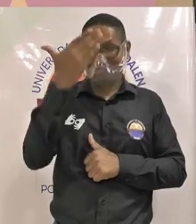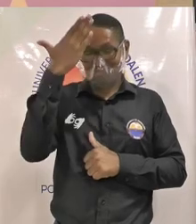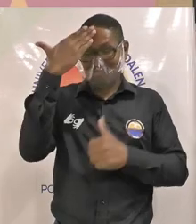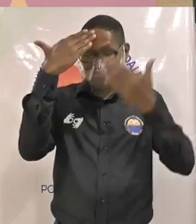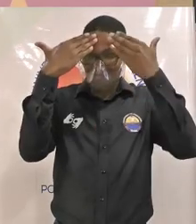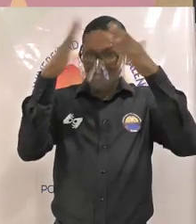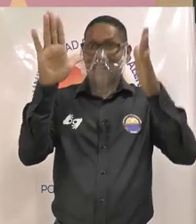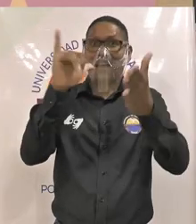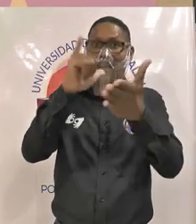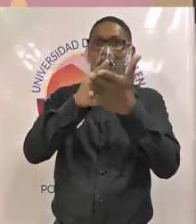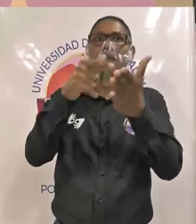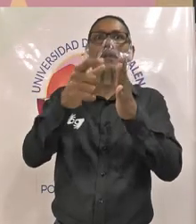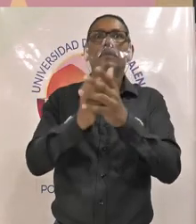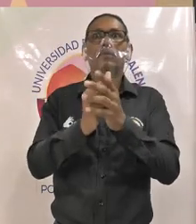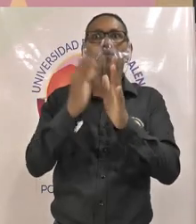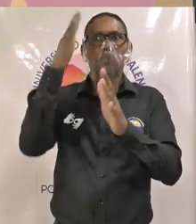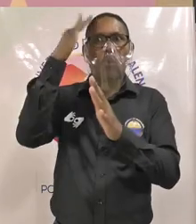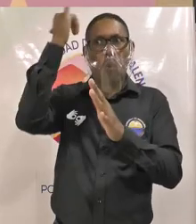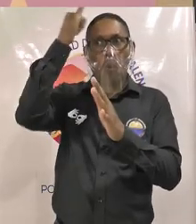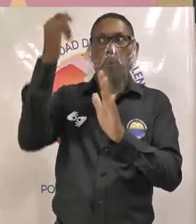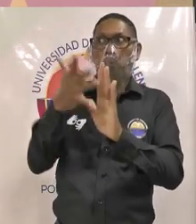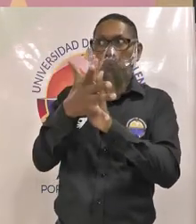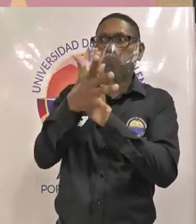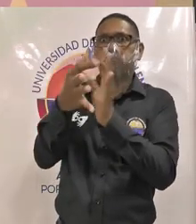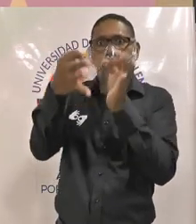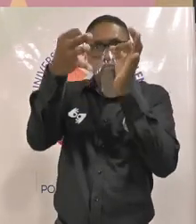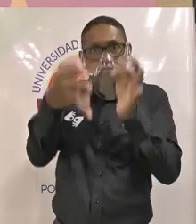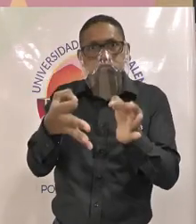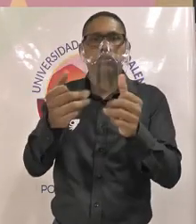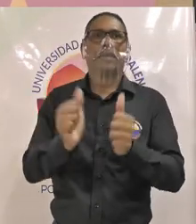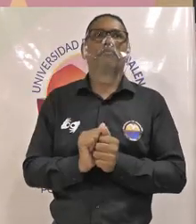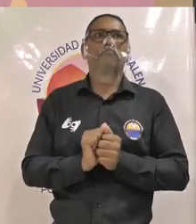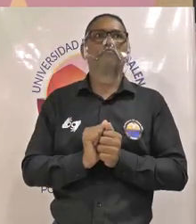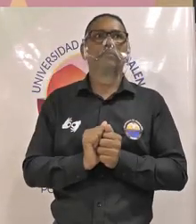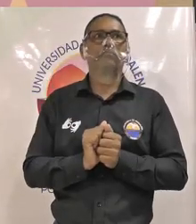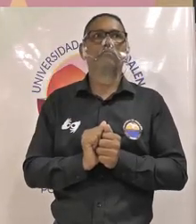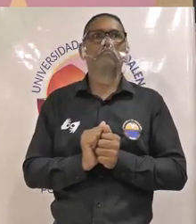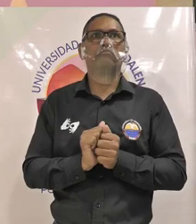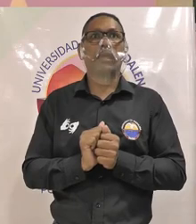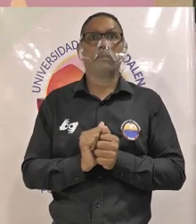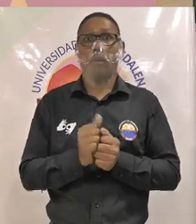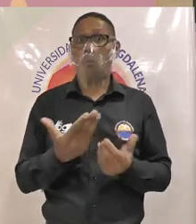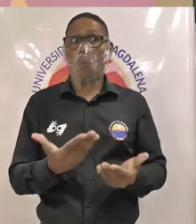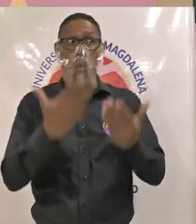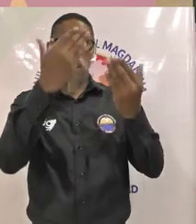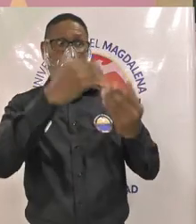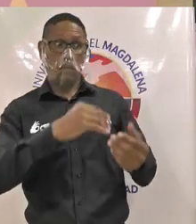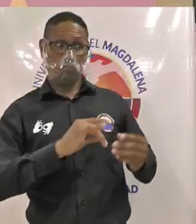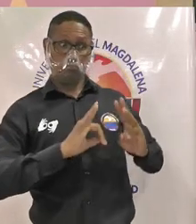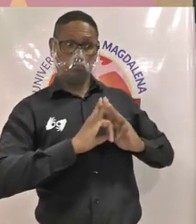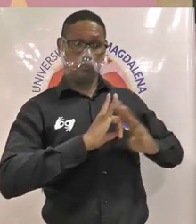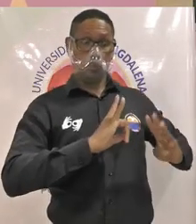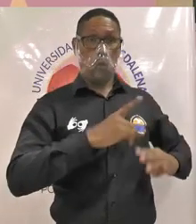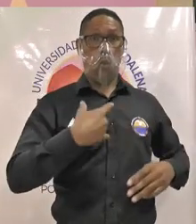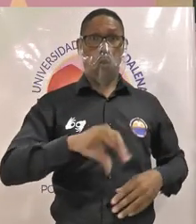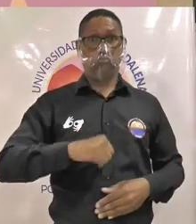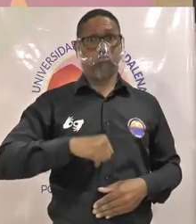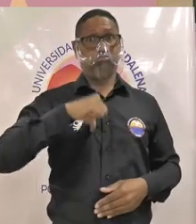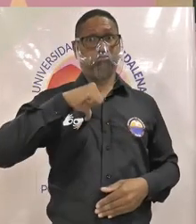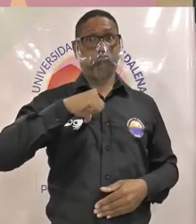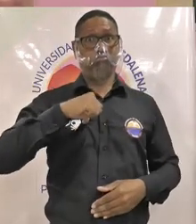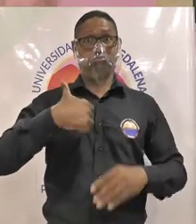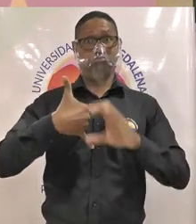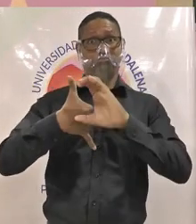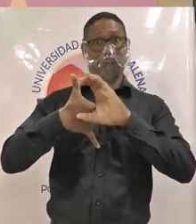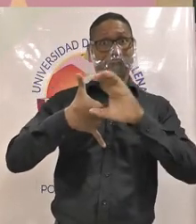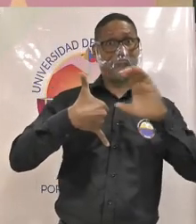punto de vista académico para bien de esta institución que es orgullo del caribe colombiano para